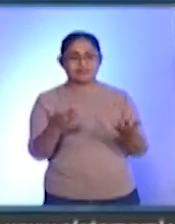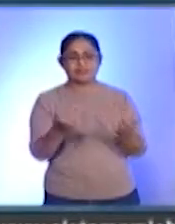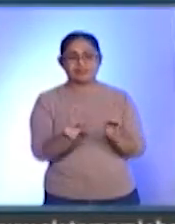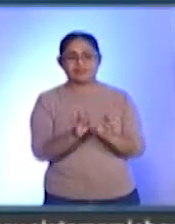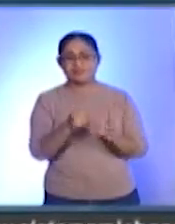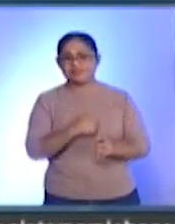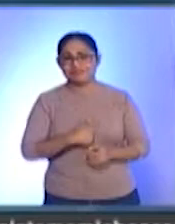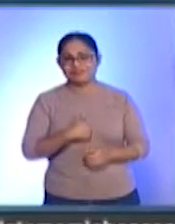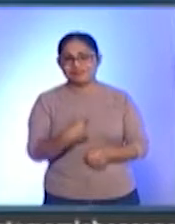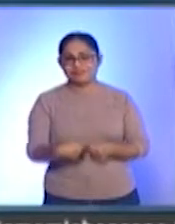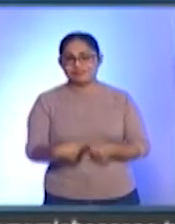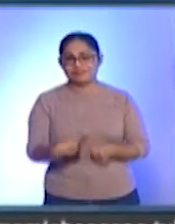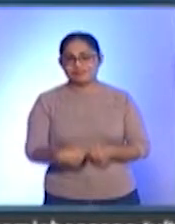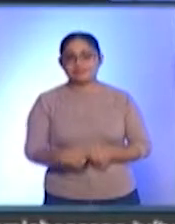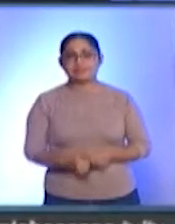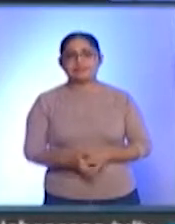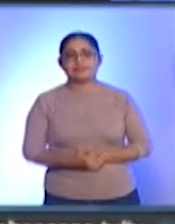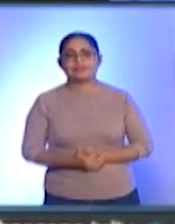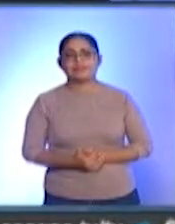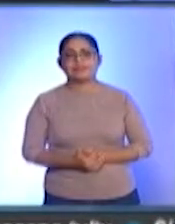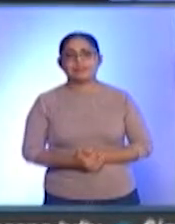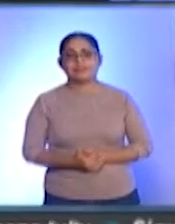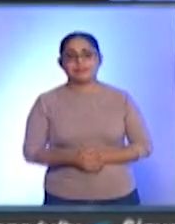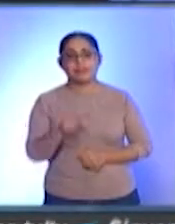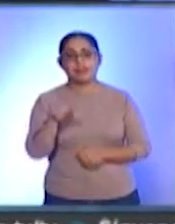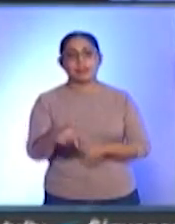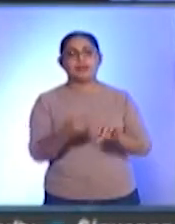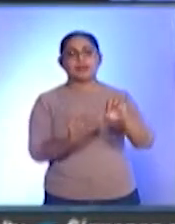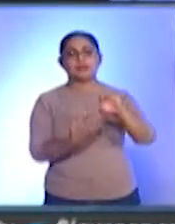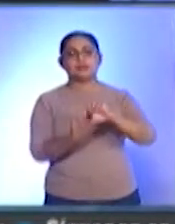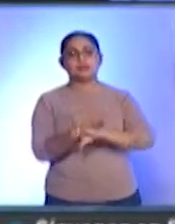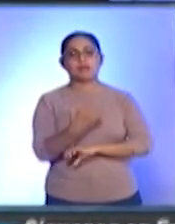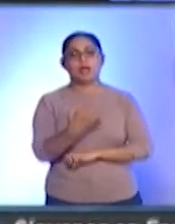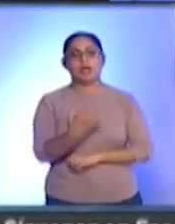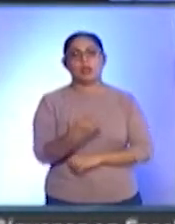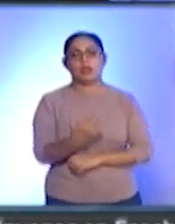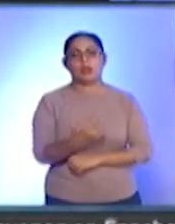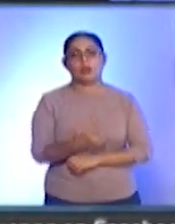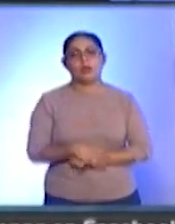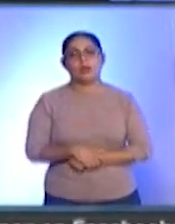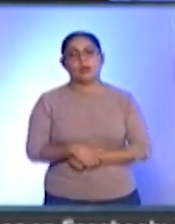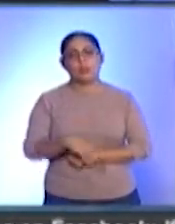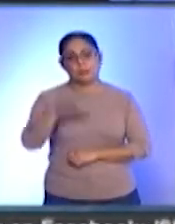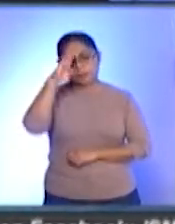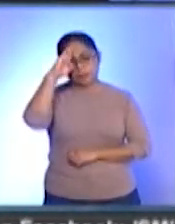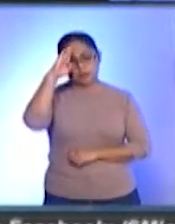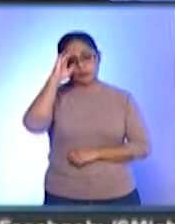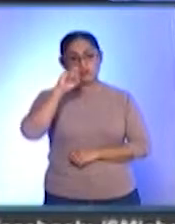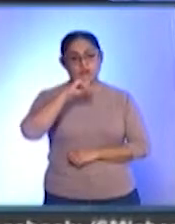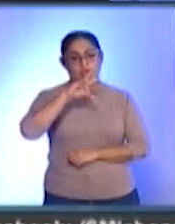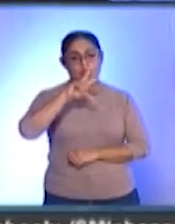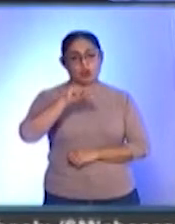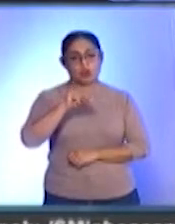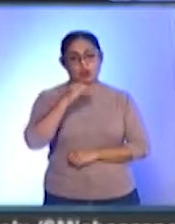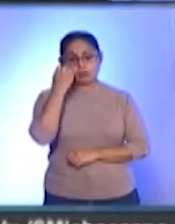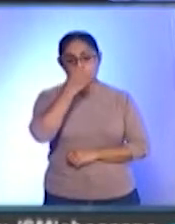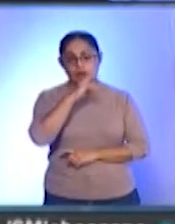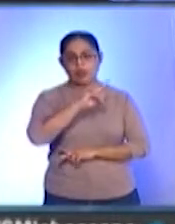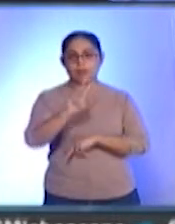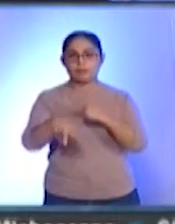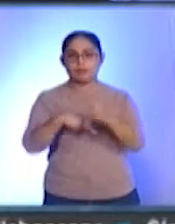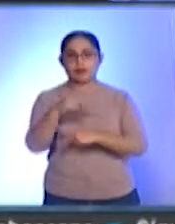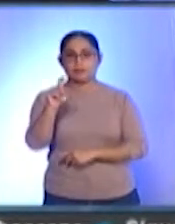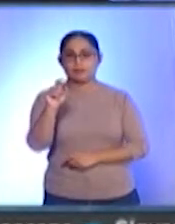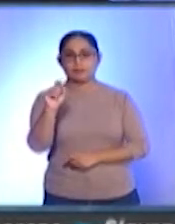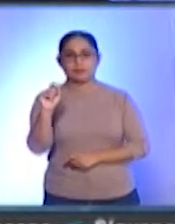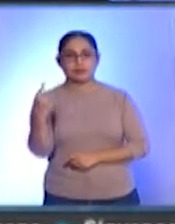enfermedad. Y en la entidad no se descarta volver a las aulas en el ciclo escolar 2021